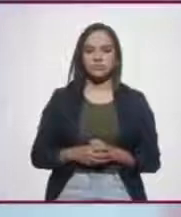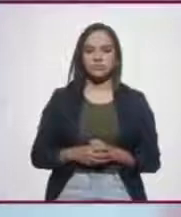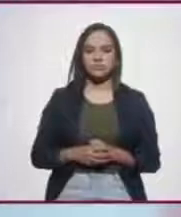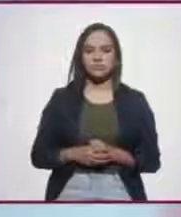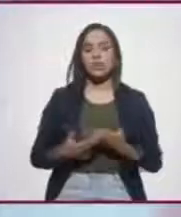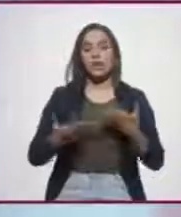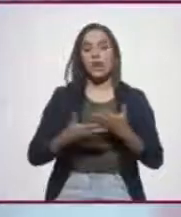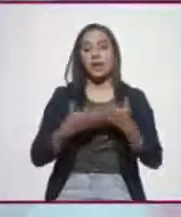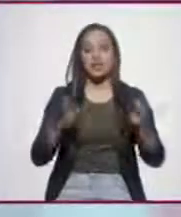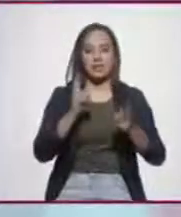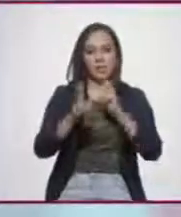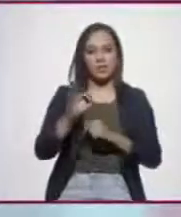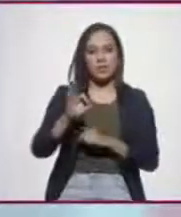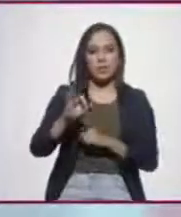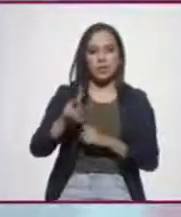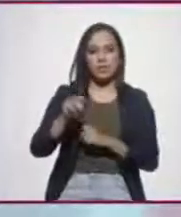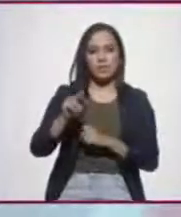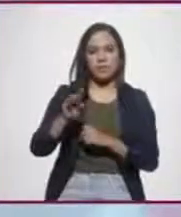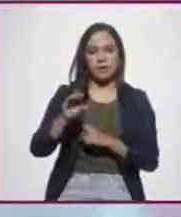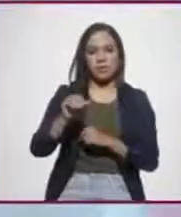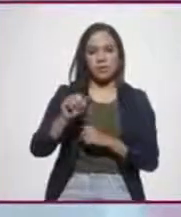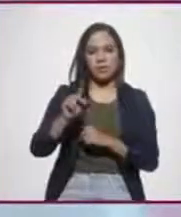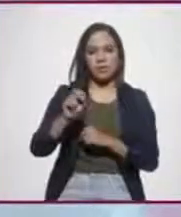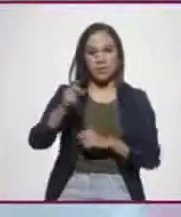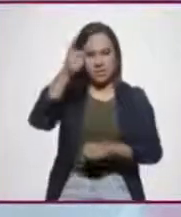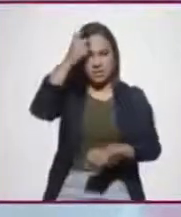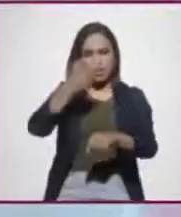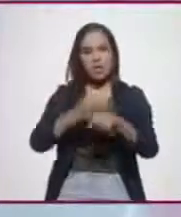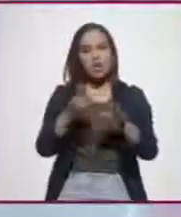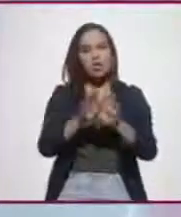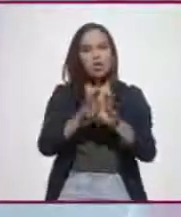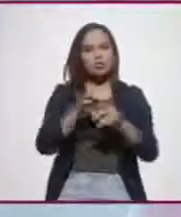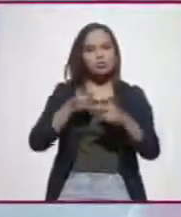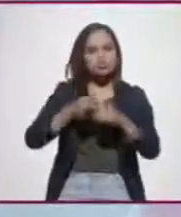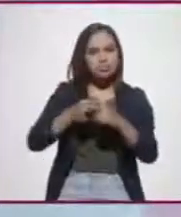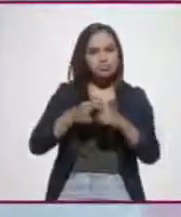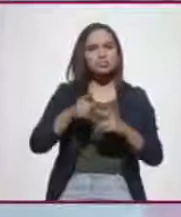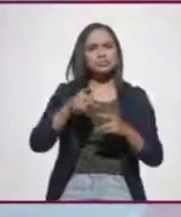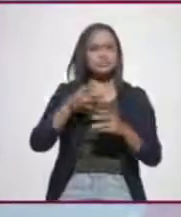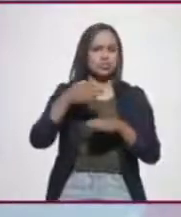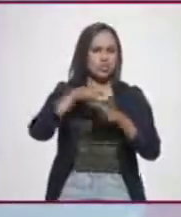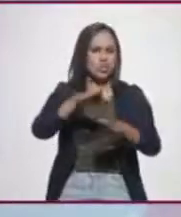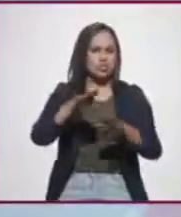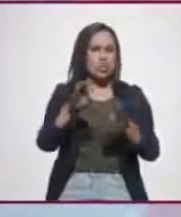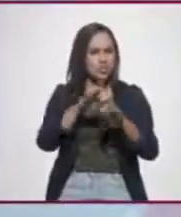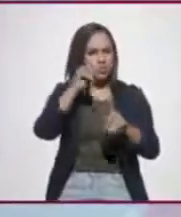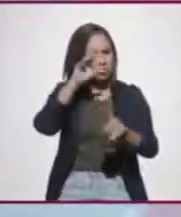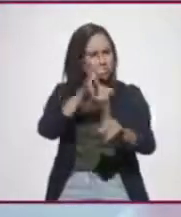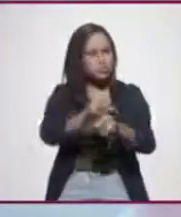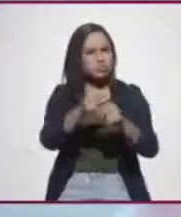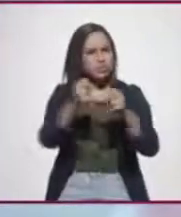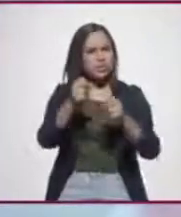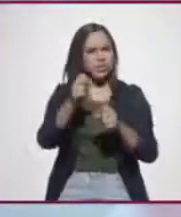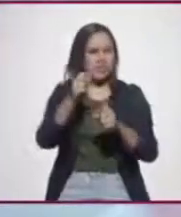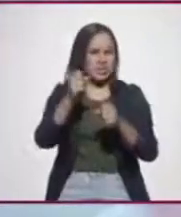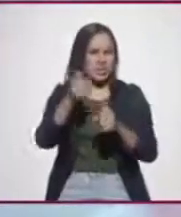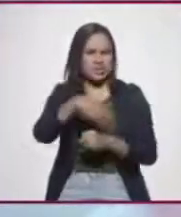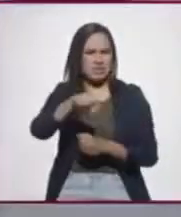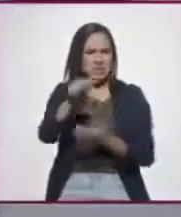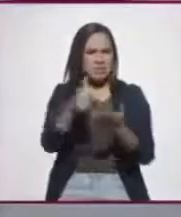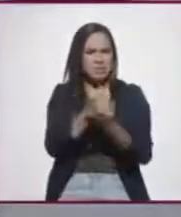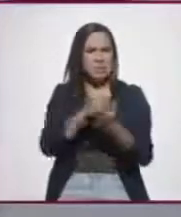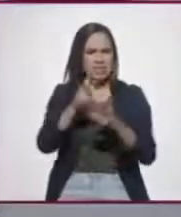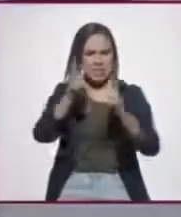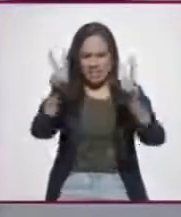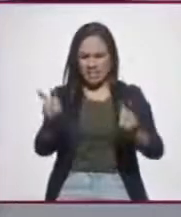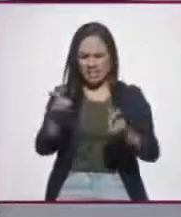Vamos a platicar con Paco Abundis, director de parametría sobre la percepción ciudadana en temas de seguridad. ¿Cómo estás, Paco? Muy bien,